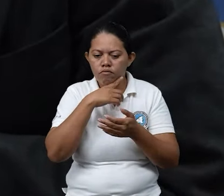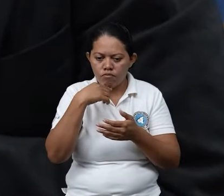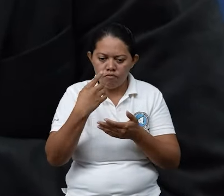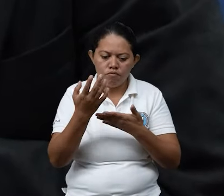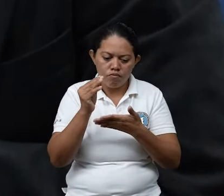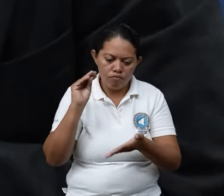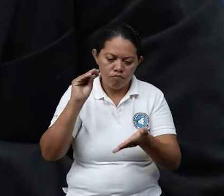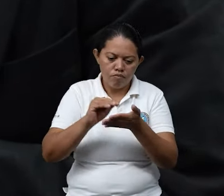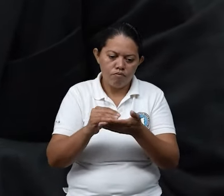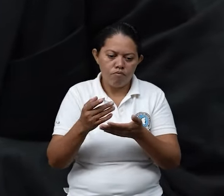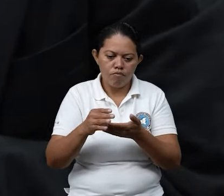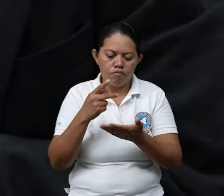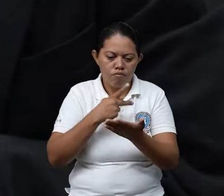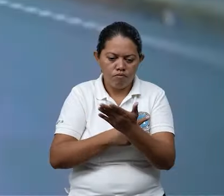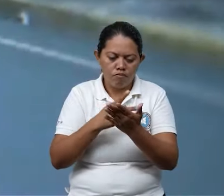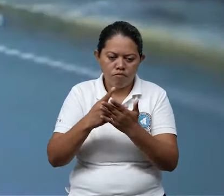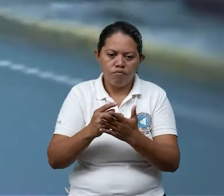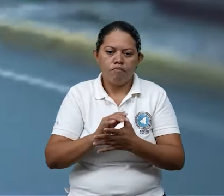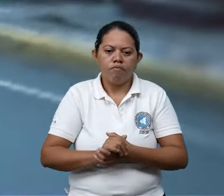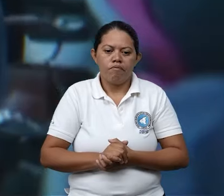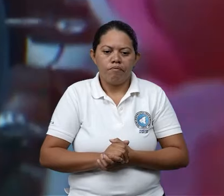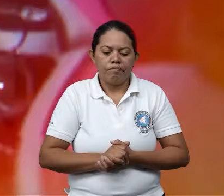elementos claves del proyecto